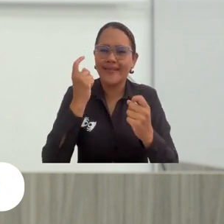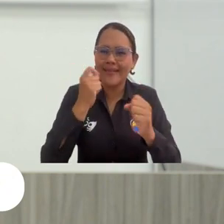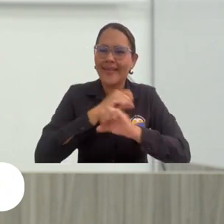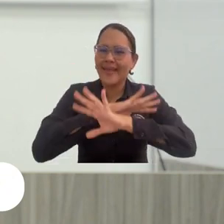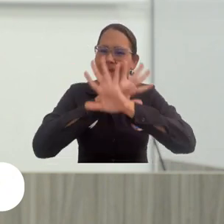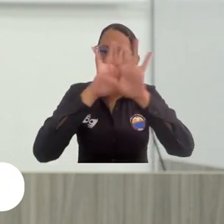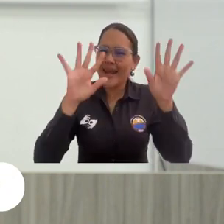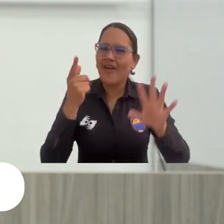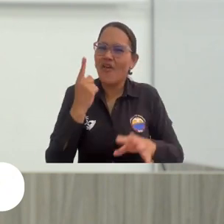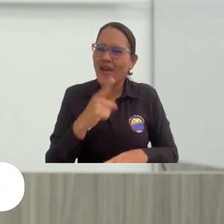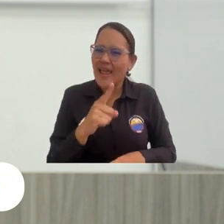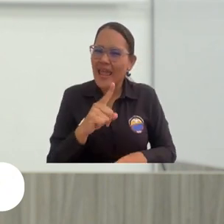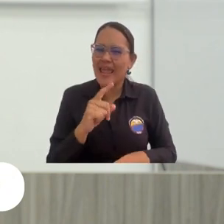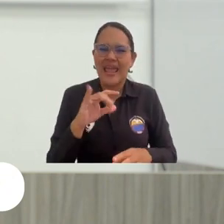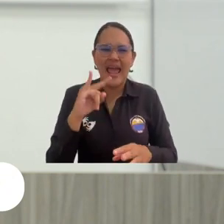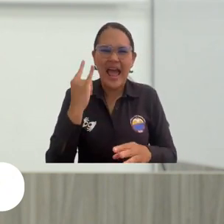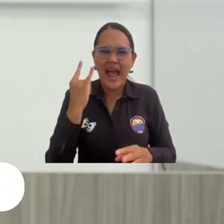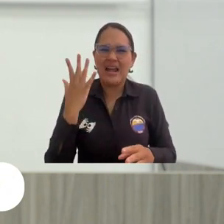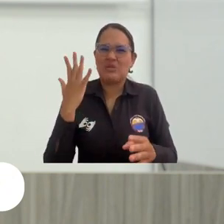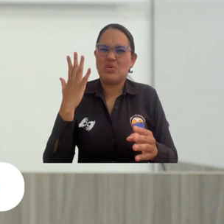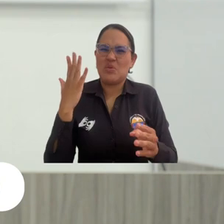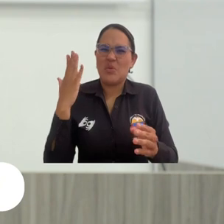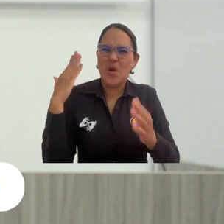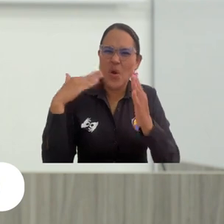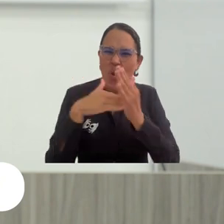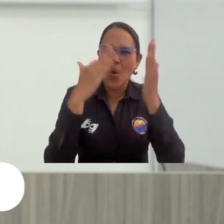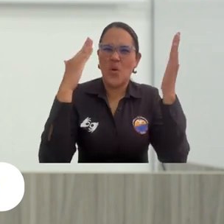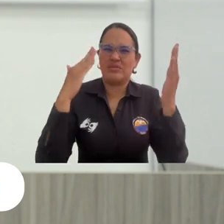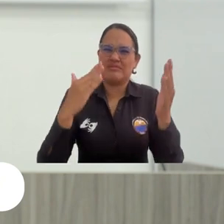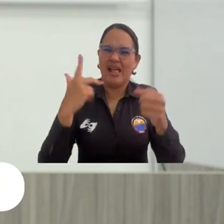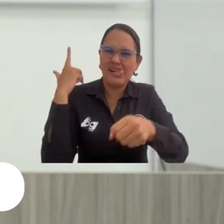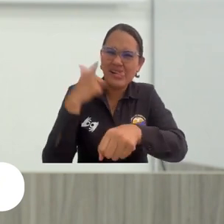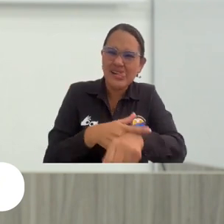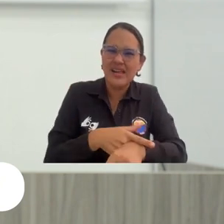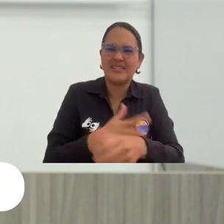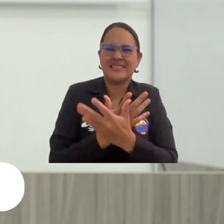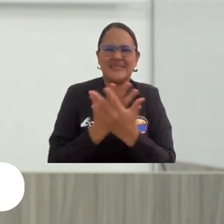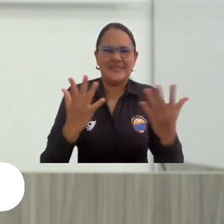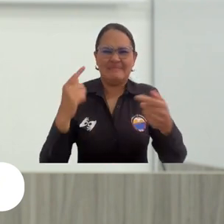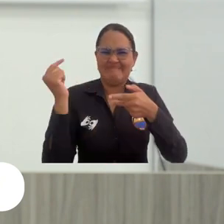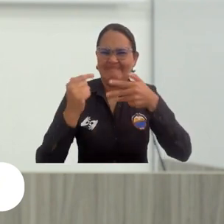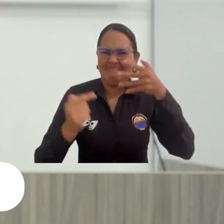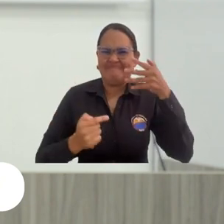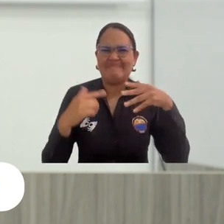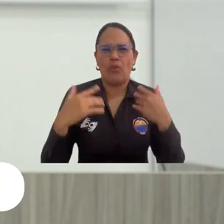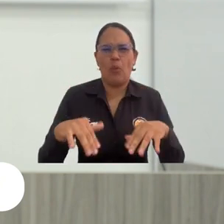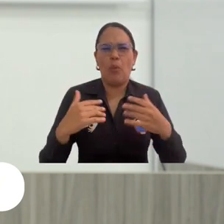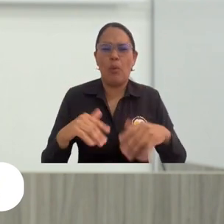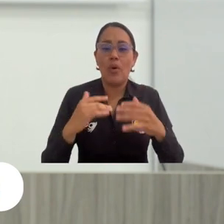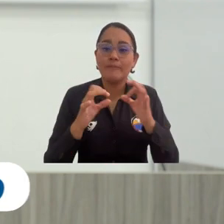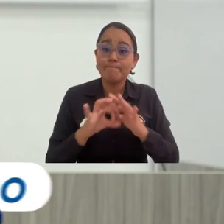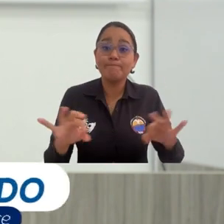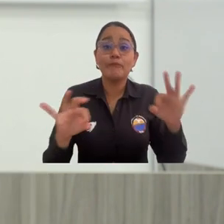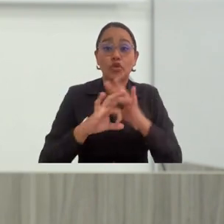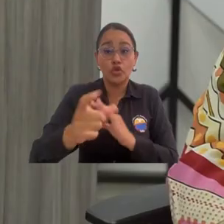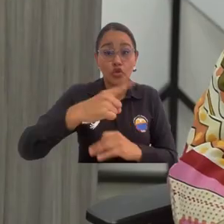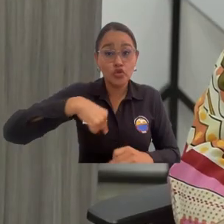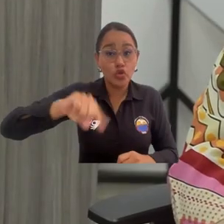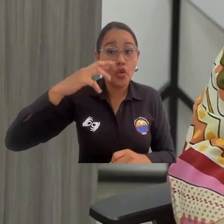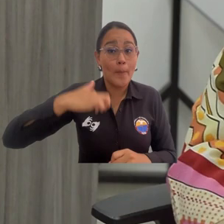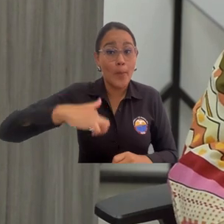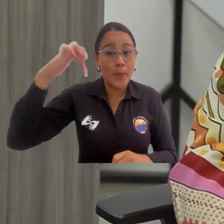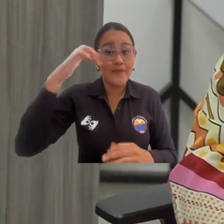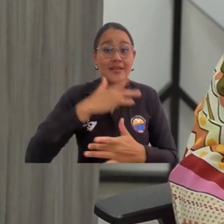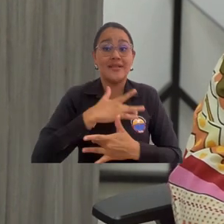proceso que es relacionado con violencias de género, violencias hacia ese enfoque que necesitamos como